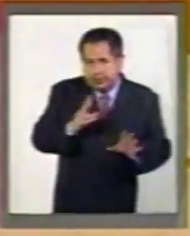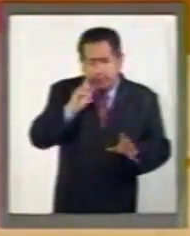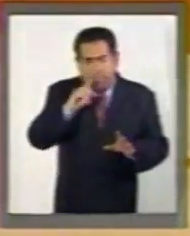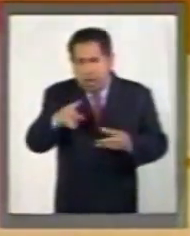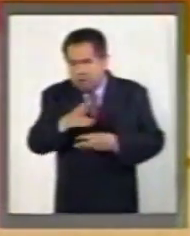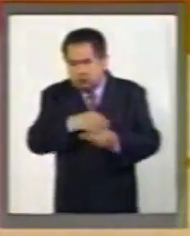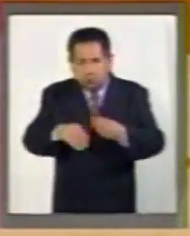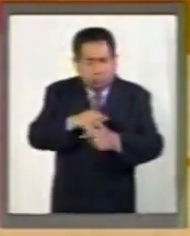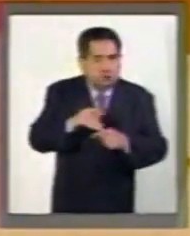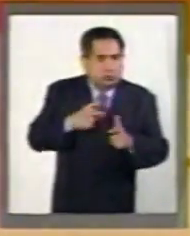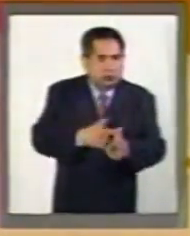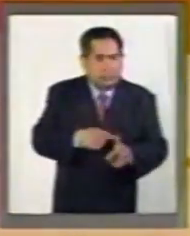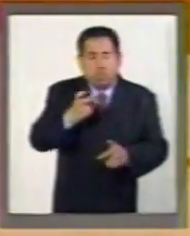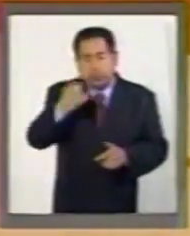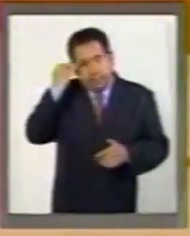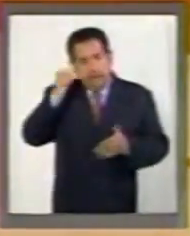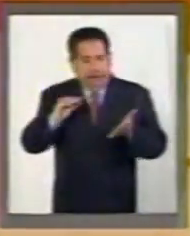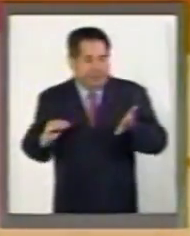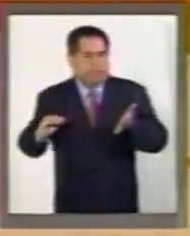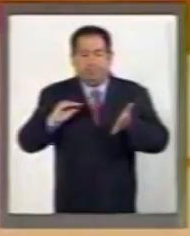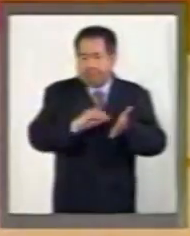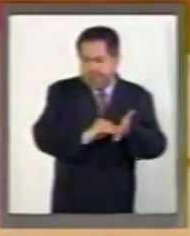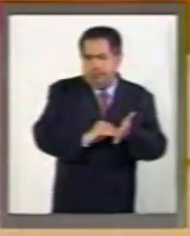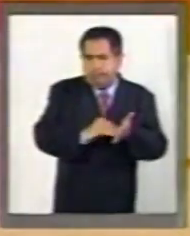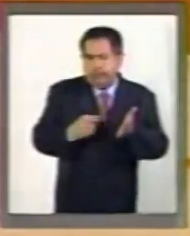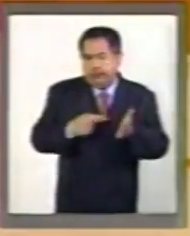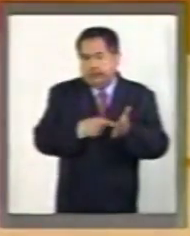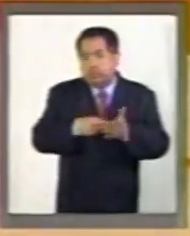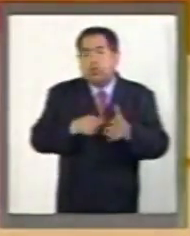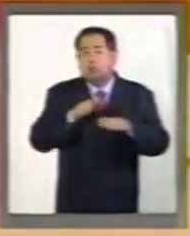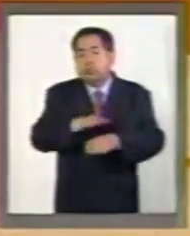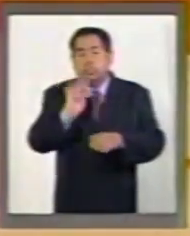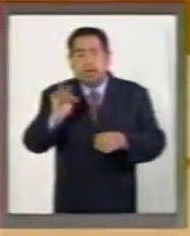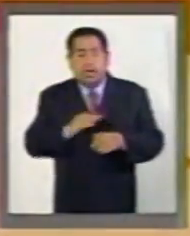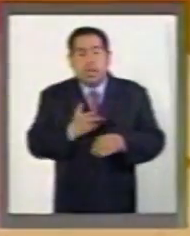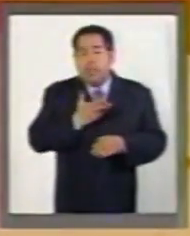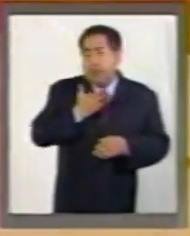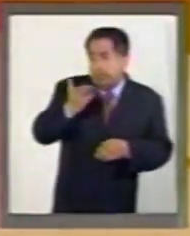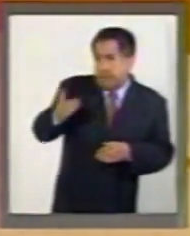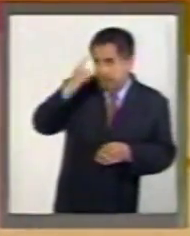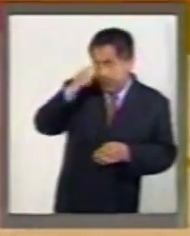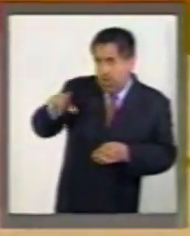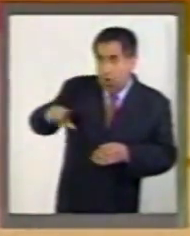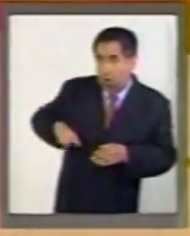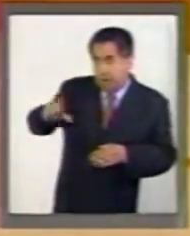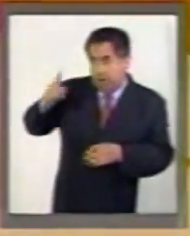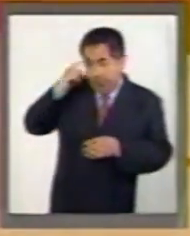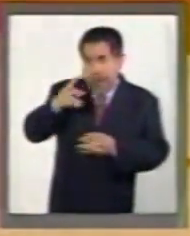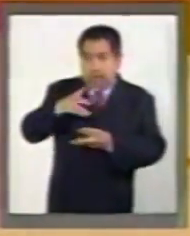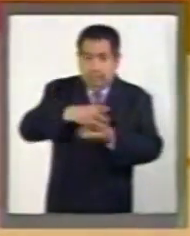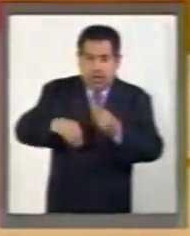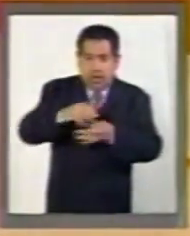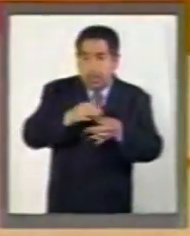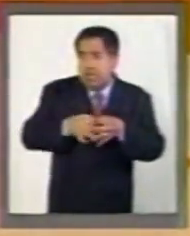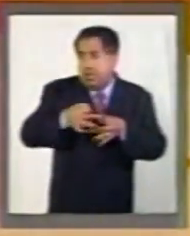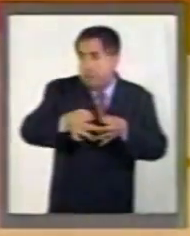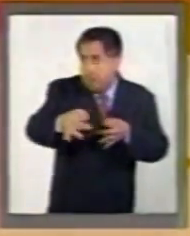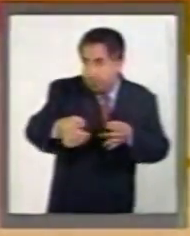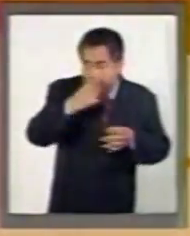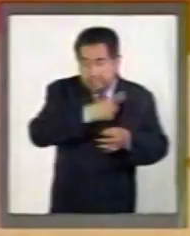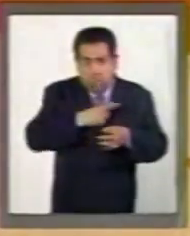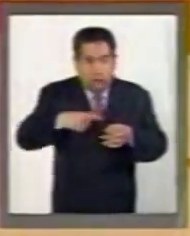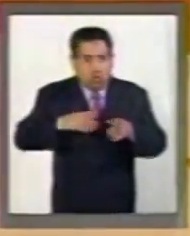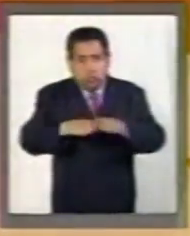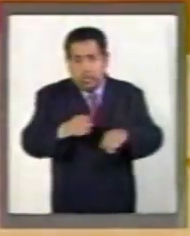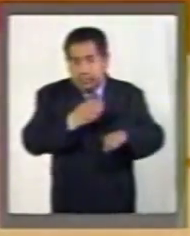etc. Por eso proponemos que en el caso de que se solicite una garantía para refinanciar o reestructurar deudas